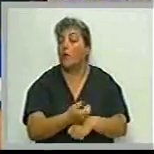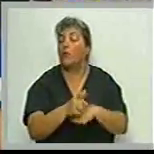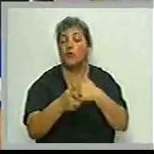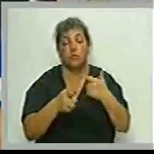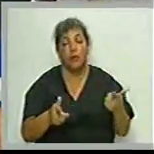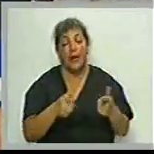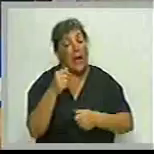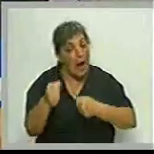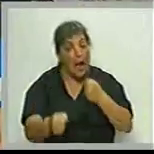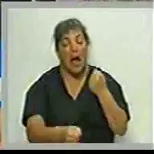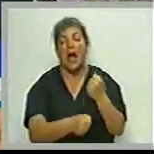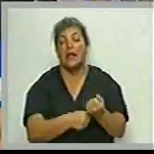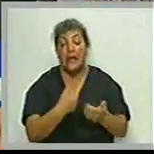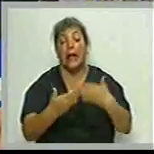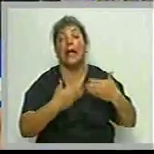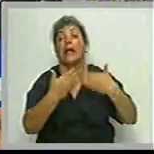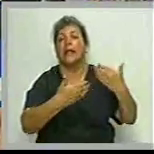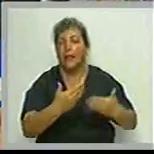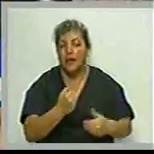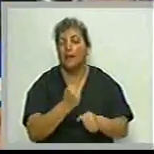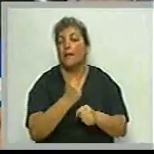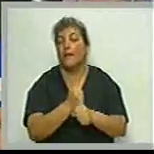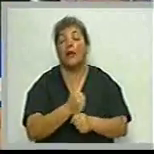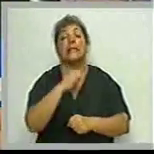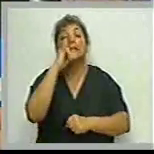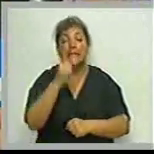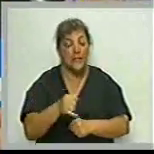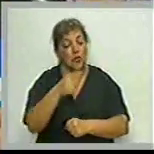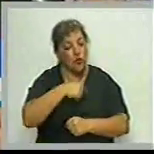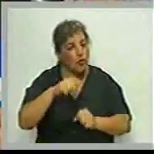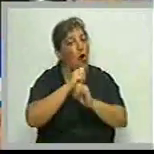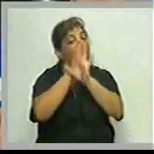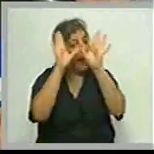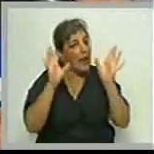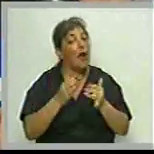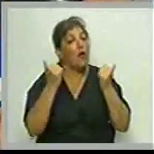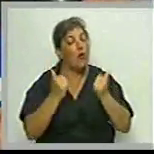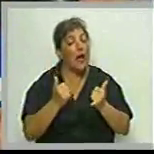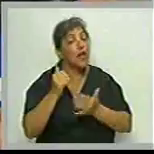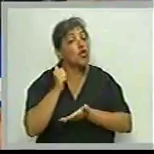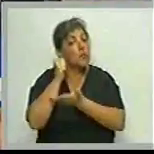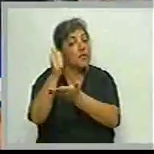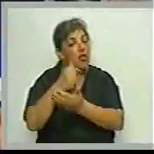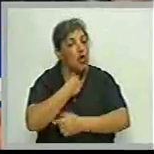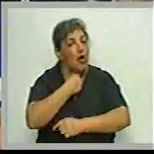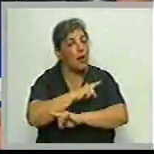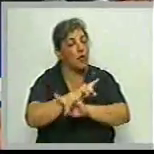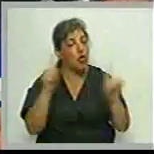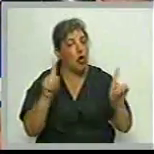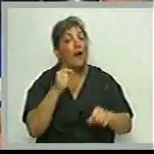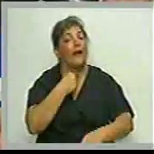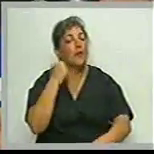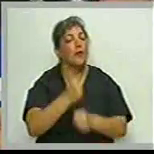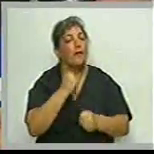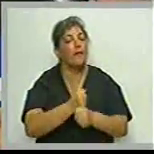hasta tanto se generen estas fuentes de trabajo. Lo que sí nosotros dejamos bien en claro es que no queremos subsidio, queremos fuentes de trabajo